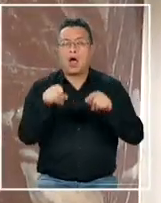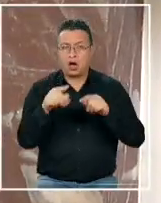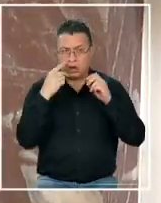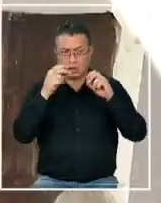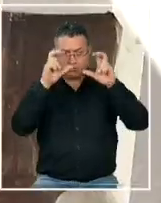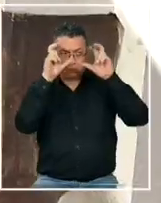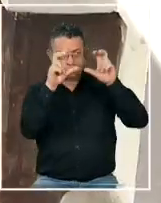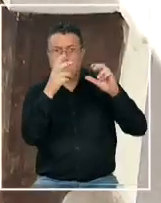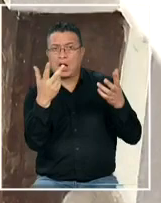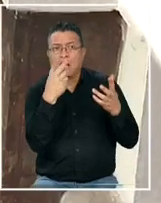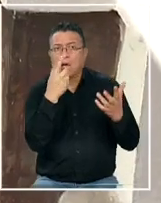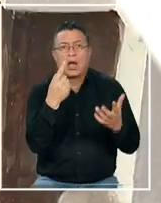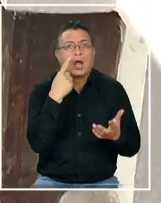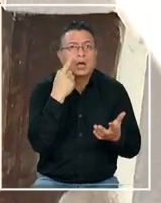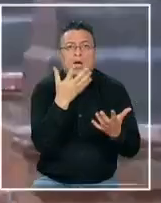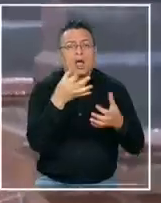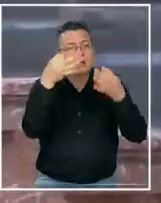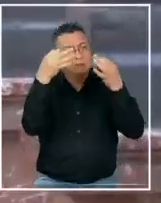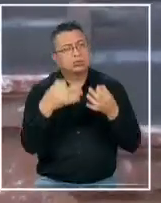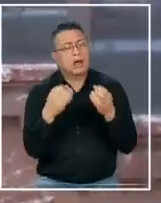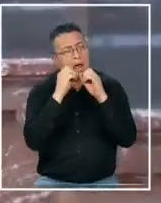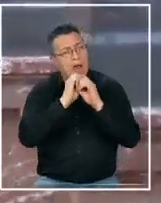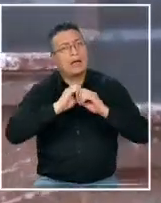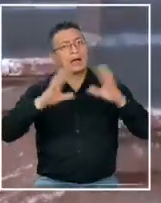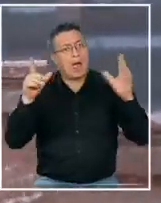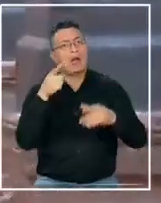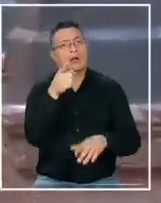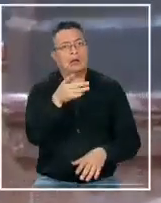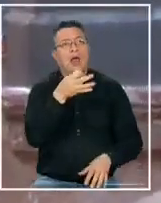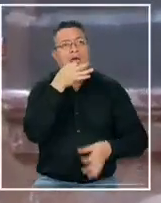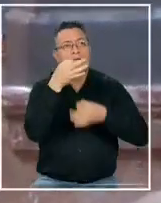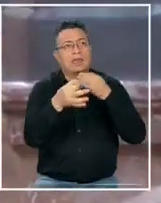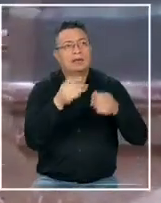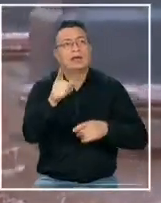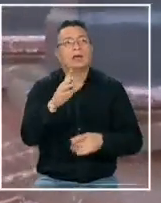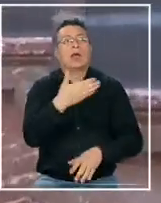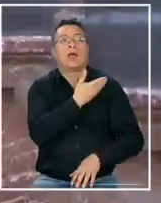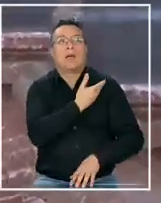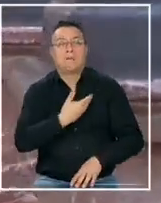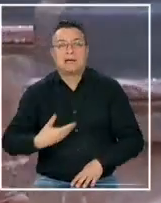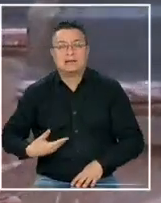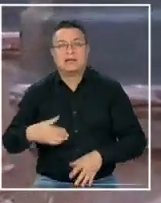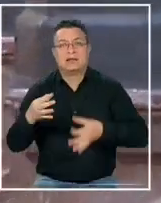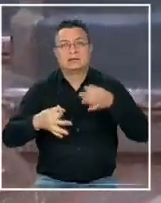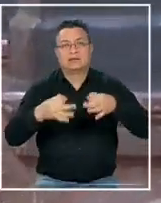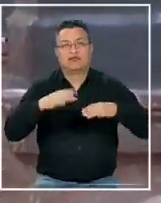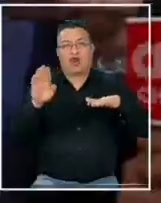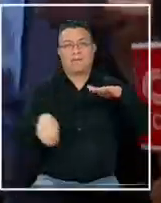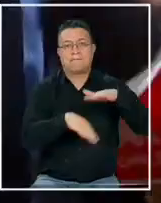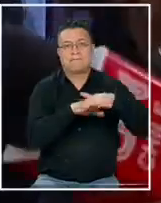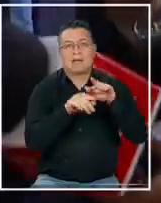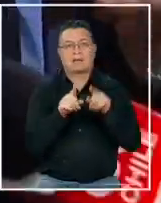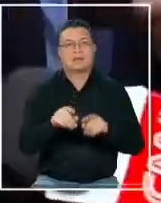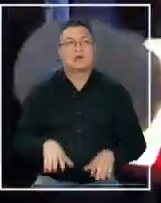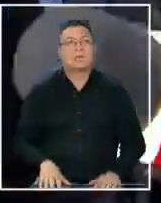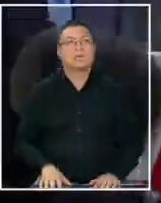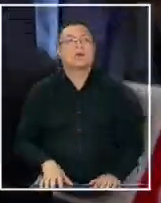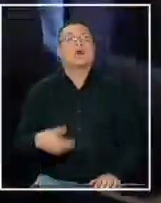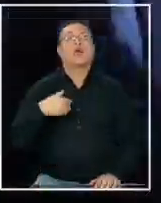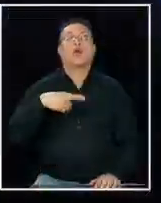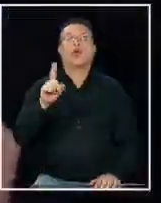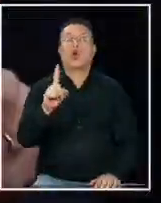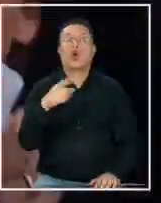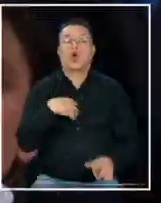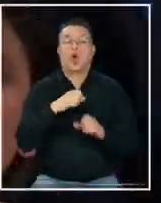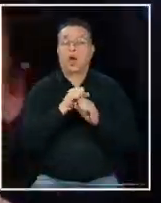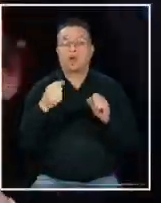era máxima por conocer una precisión por parte de la aludida y del presidente del máximo tribunal. No, no